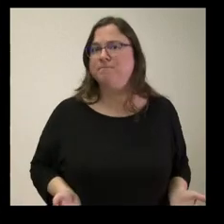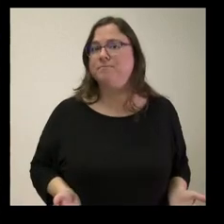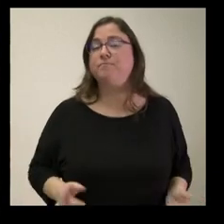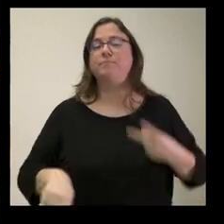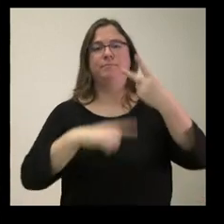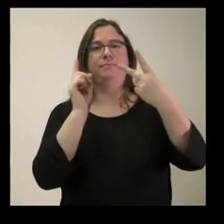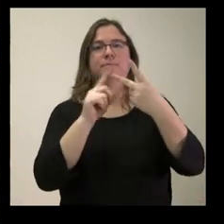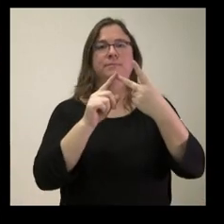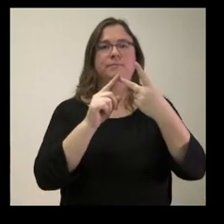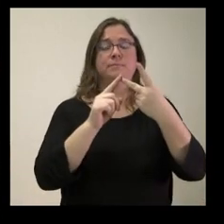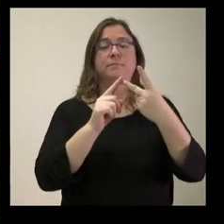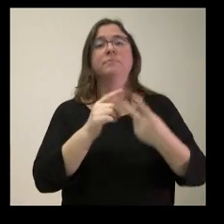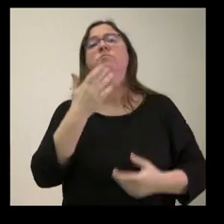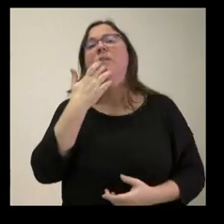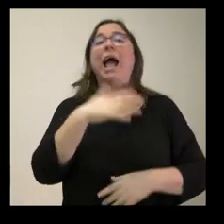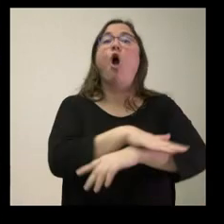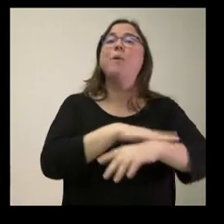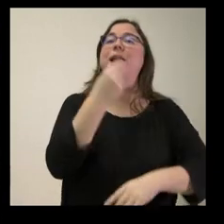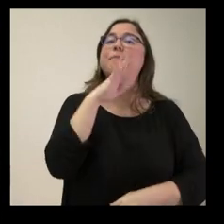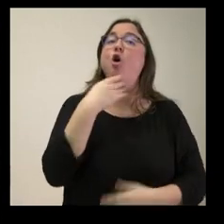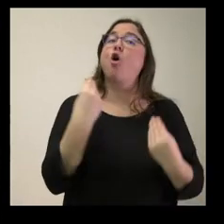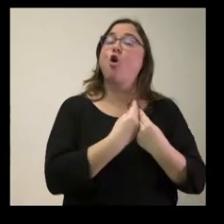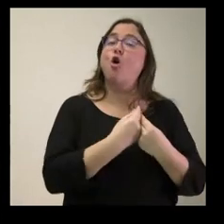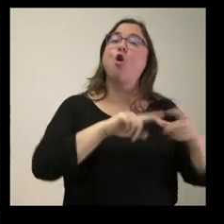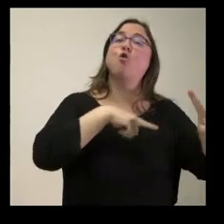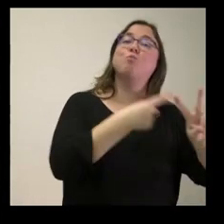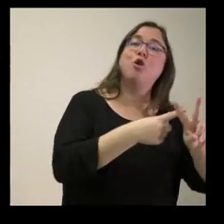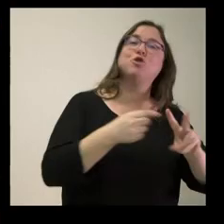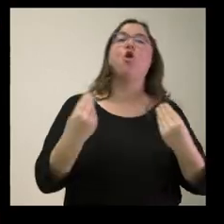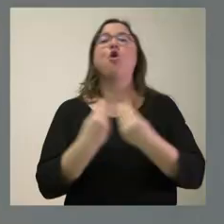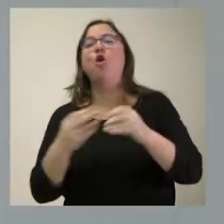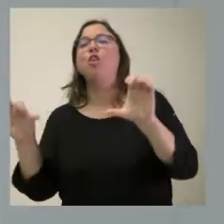por otro lado, ¿con quién se gobierna mejor, con Ciudadanos o con Vox? Gracias.